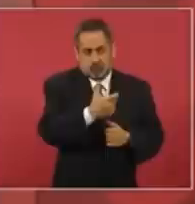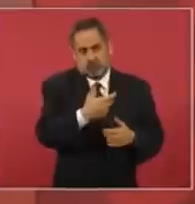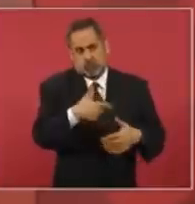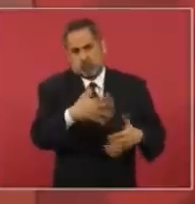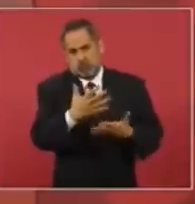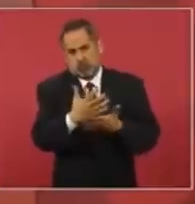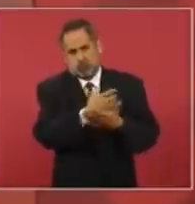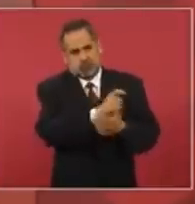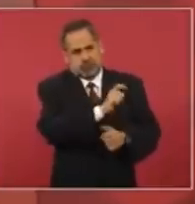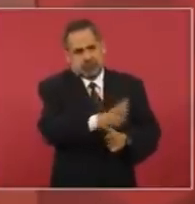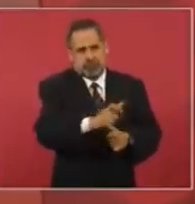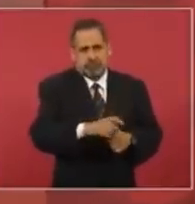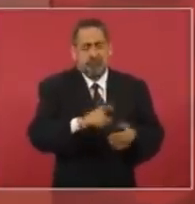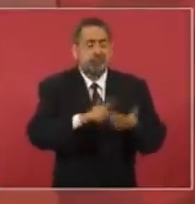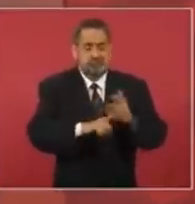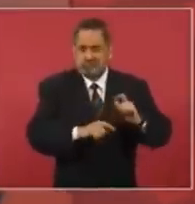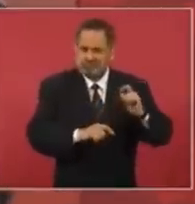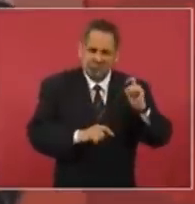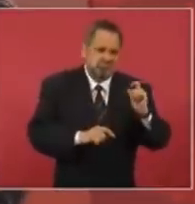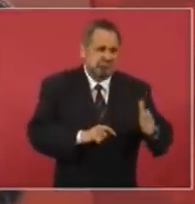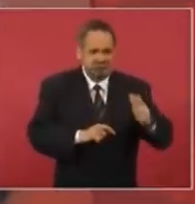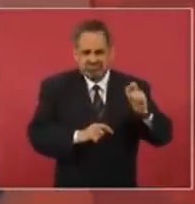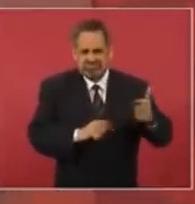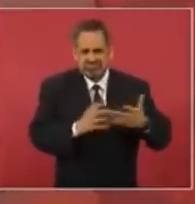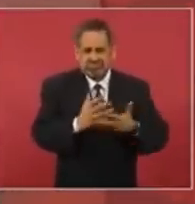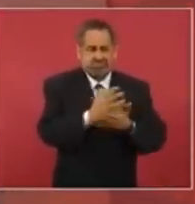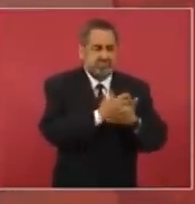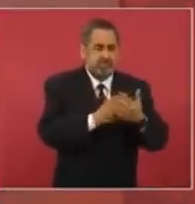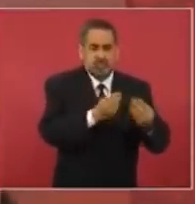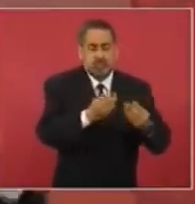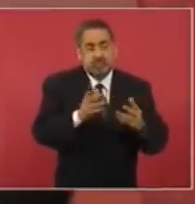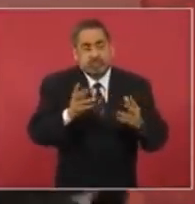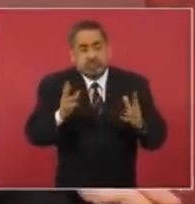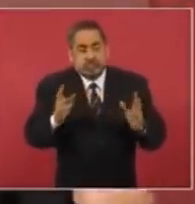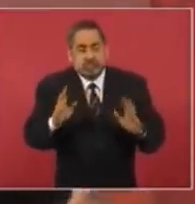los mal acostumbraron. Por eso,